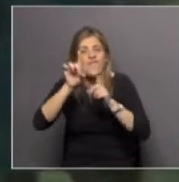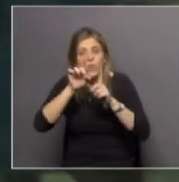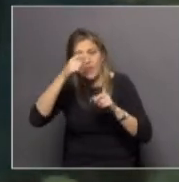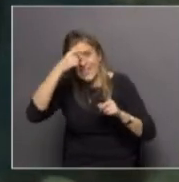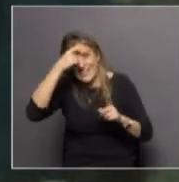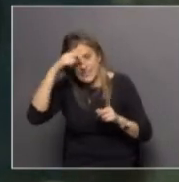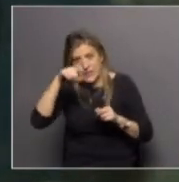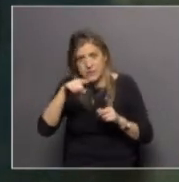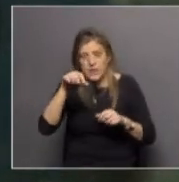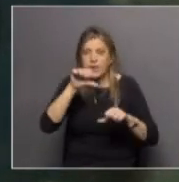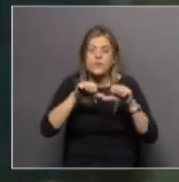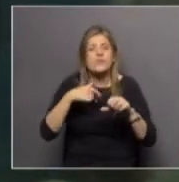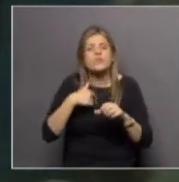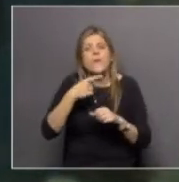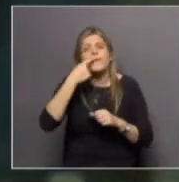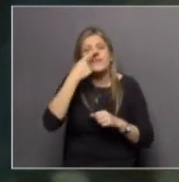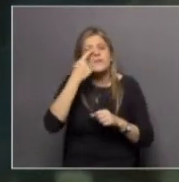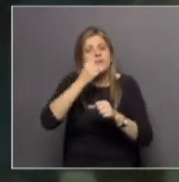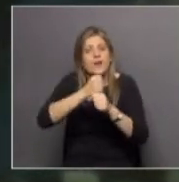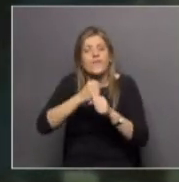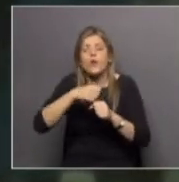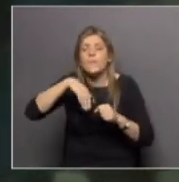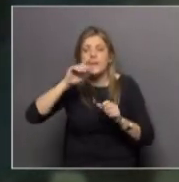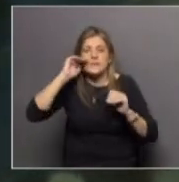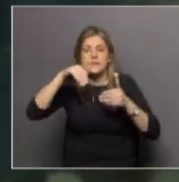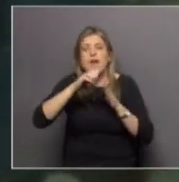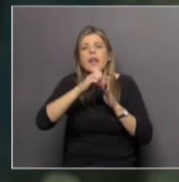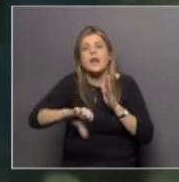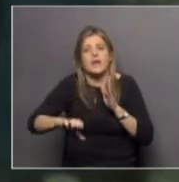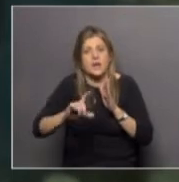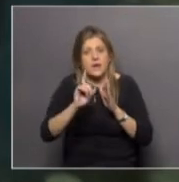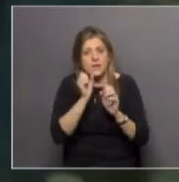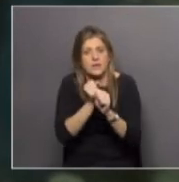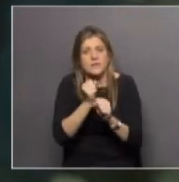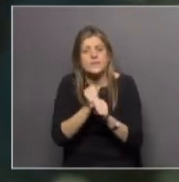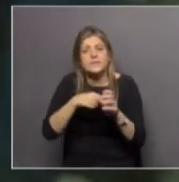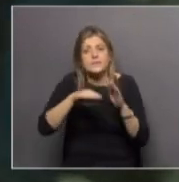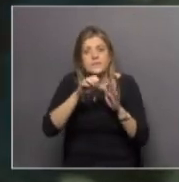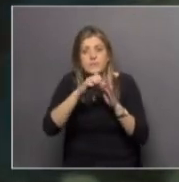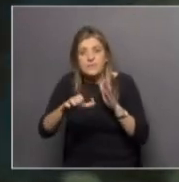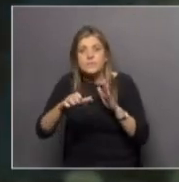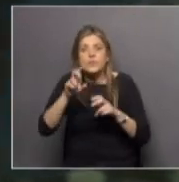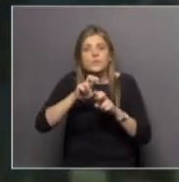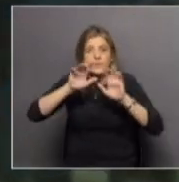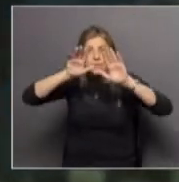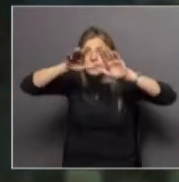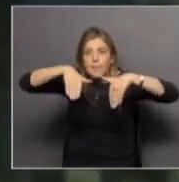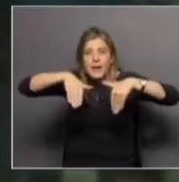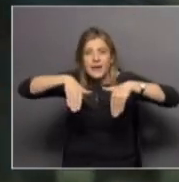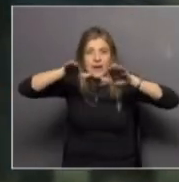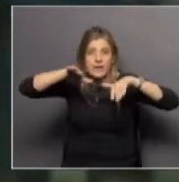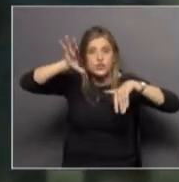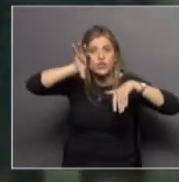Mi área de interés es la de energía y en particular trabajo con paneles solares un poquito